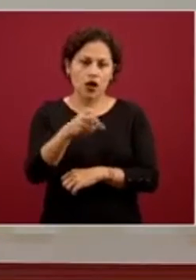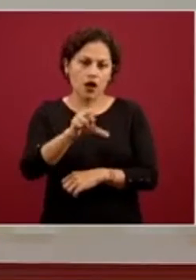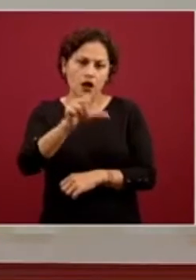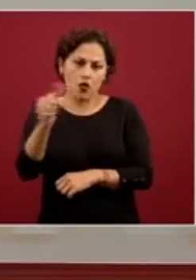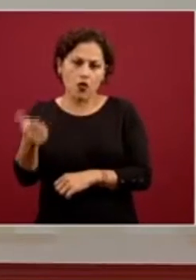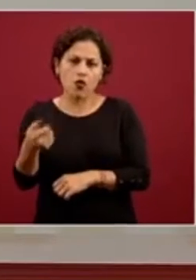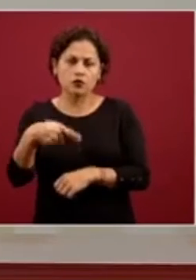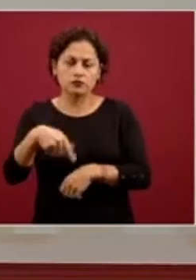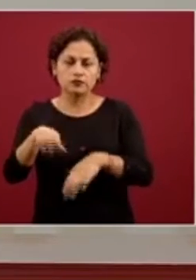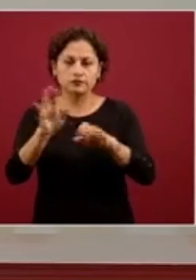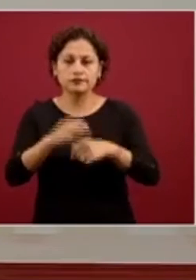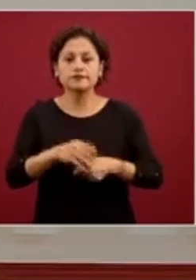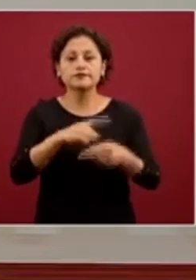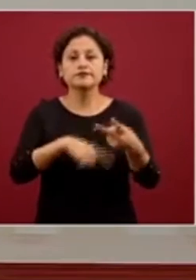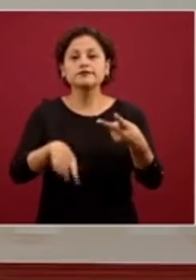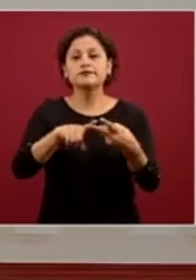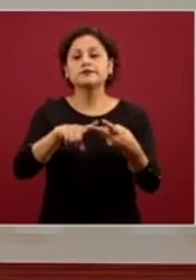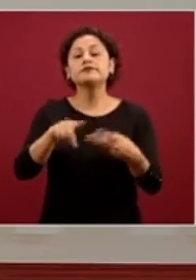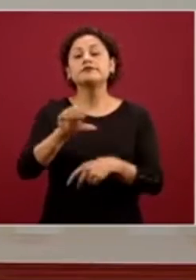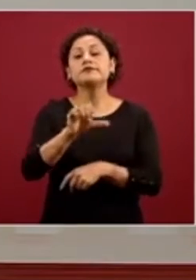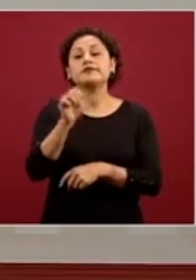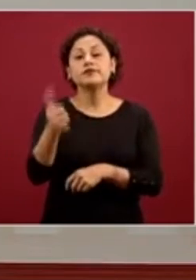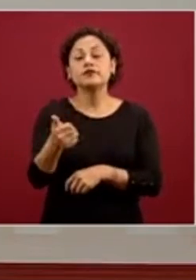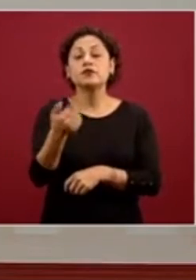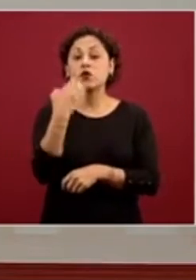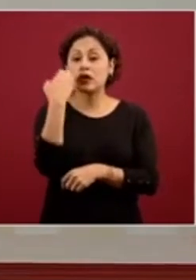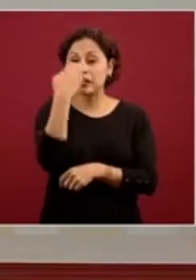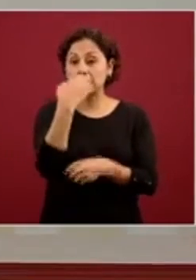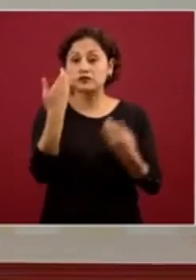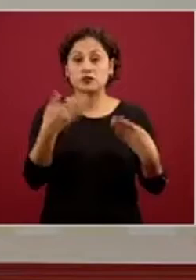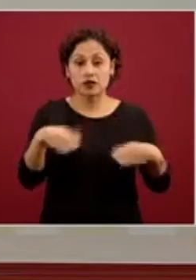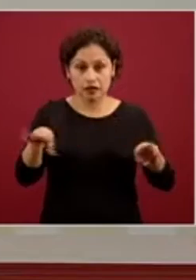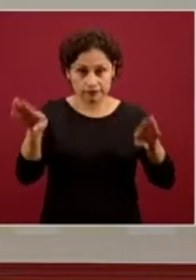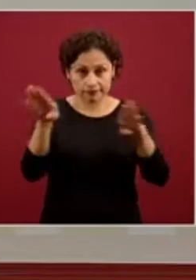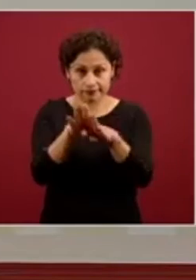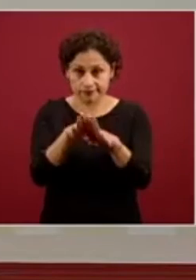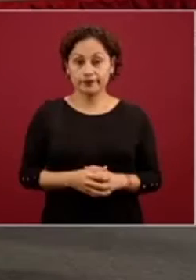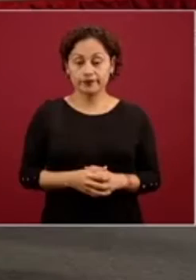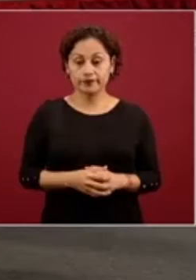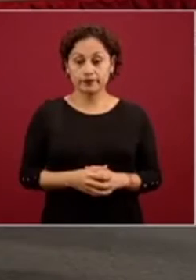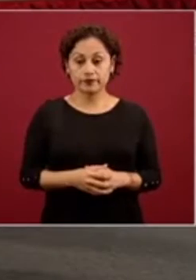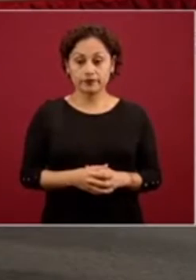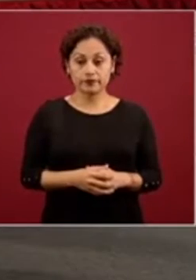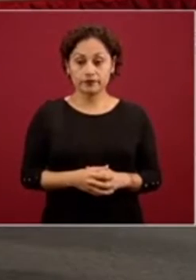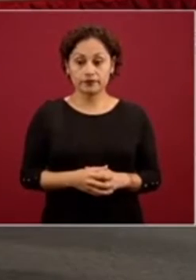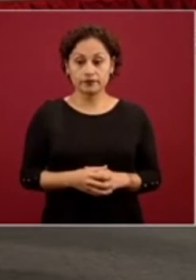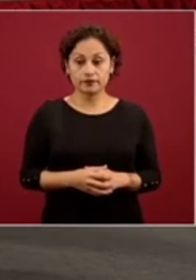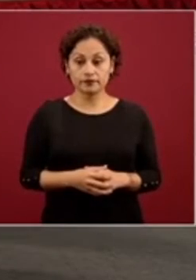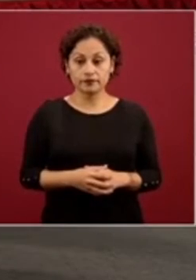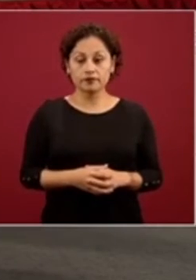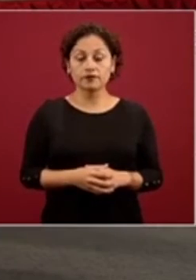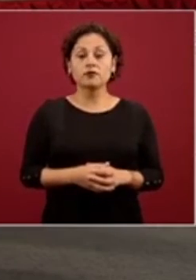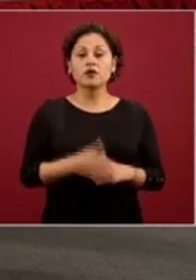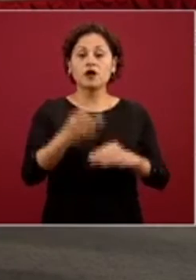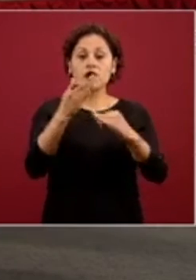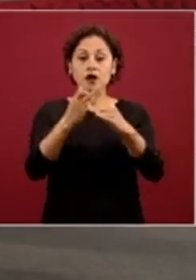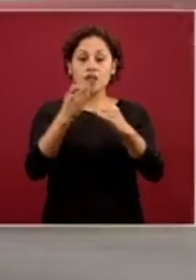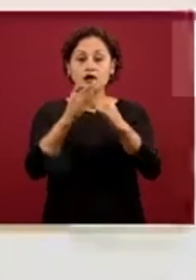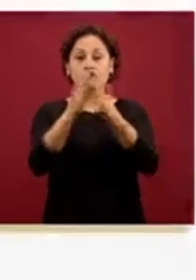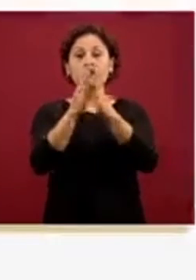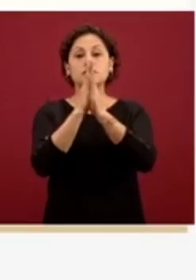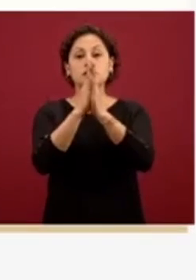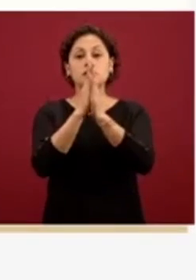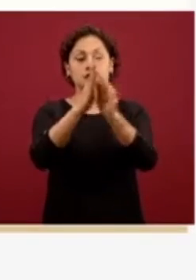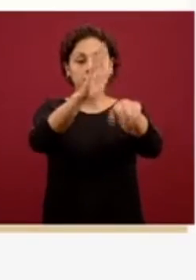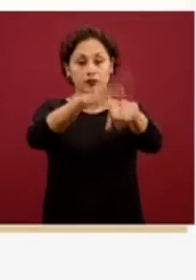y Promoción de la Salud, Hugo López-Gatell, y su equipo pidieron a la sociedad potosina quedarse en casa. Por favor, pidiéndole a la gente de Morelos,